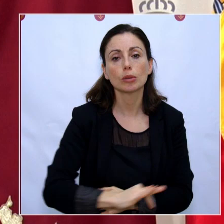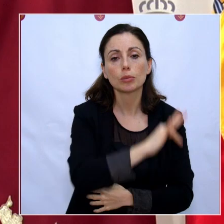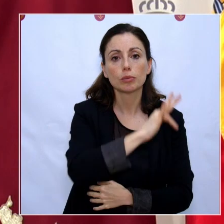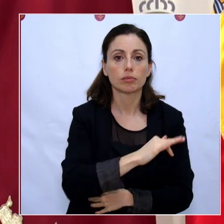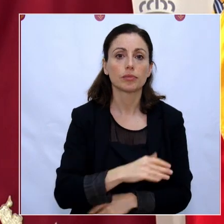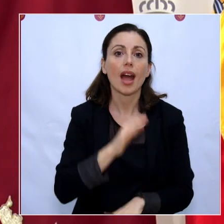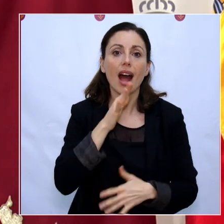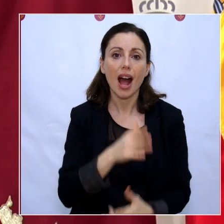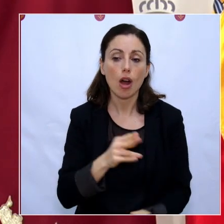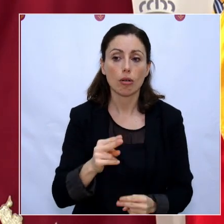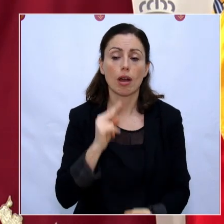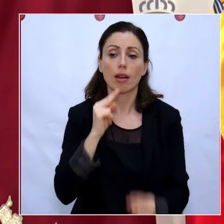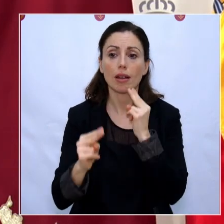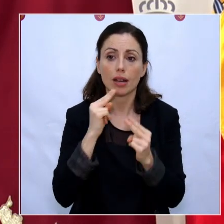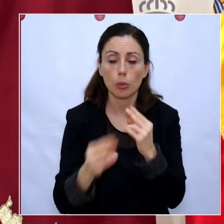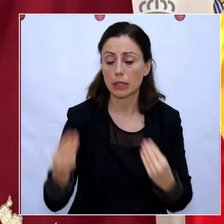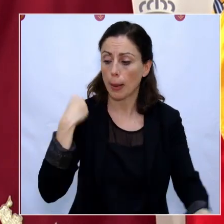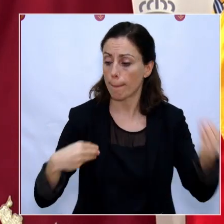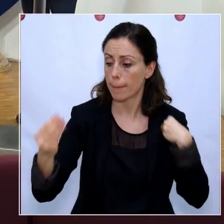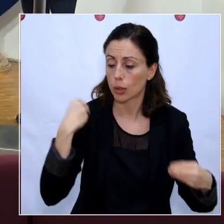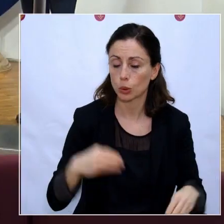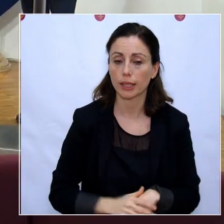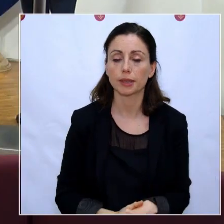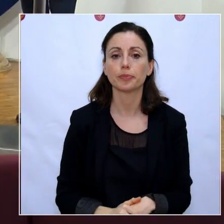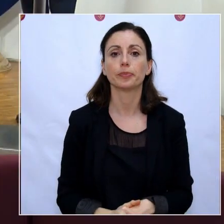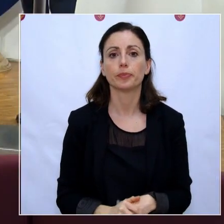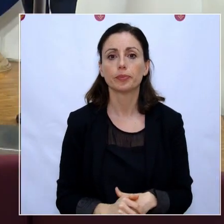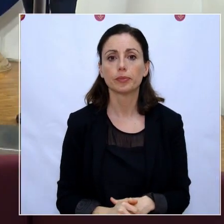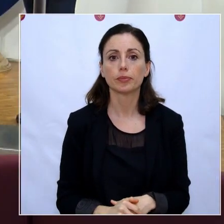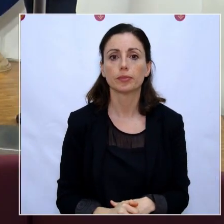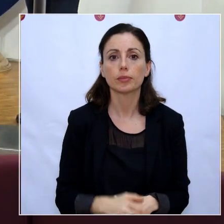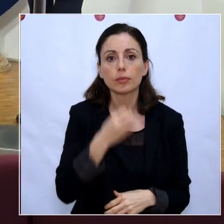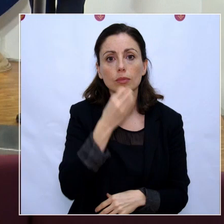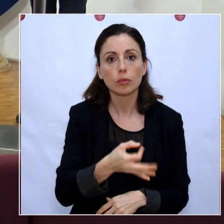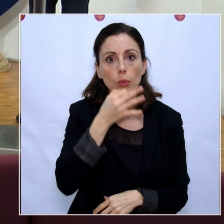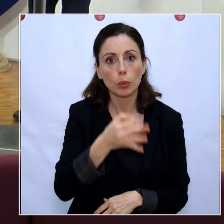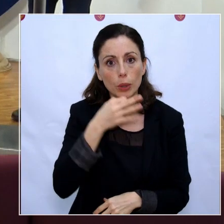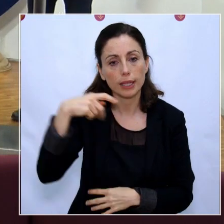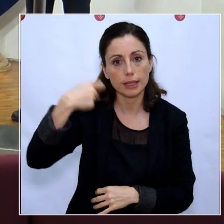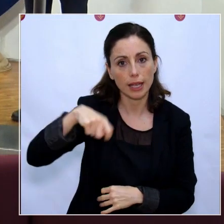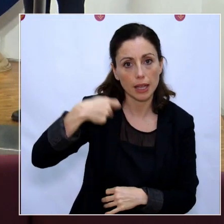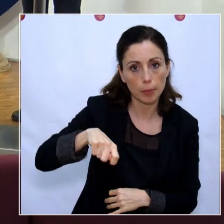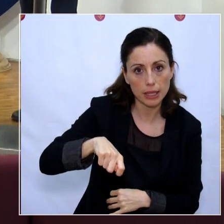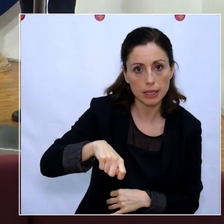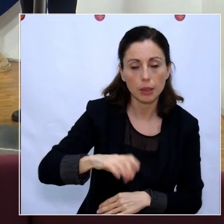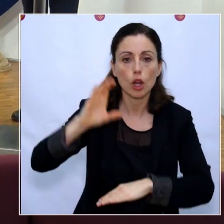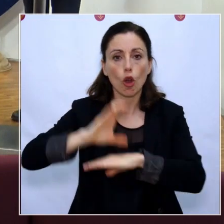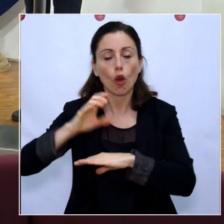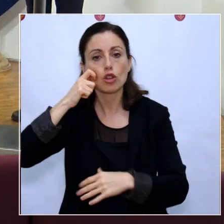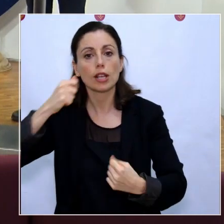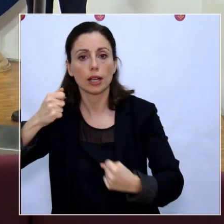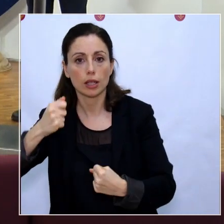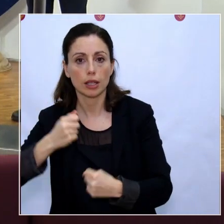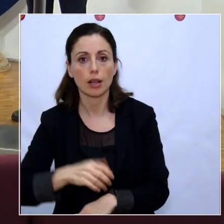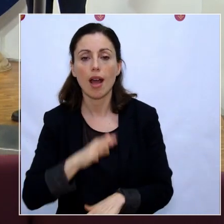responder cuantas cuestiones hayan trasladado. Buenas tardes, presidente. Buenas tardes, consejero de Salud. Pasamos ya